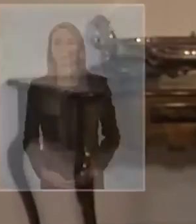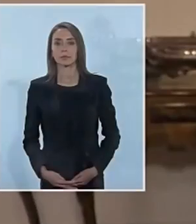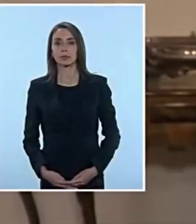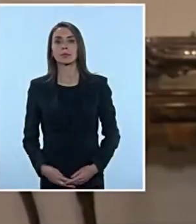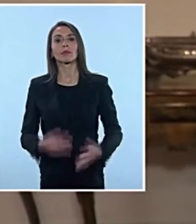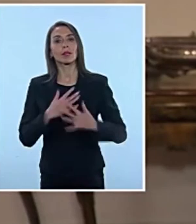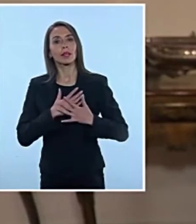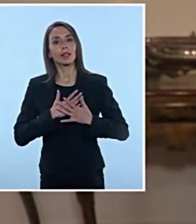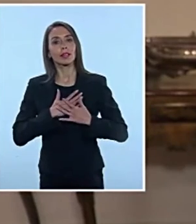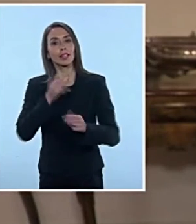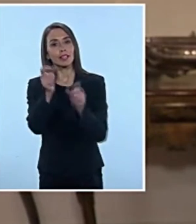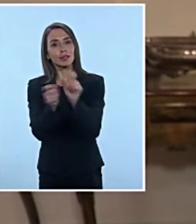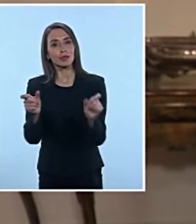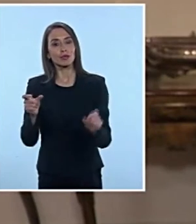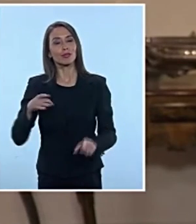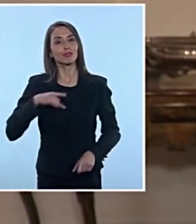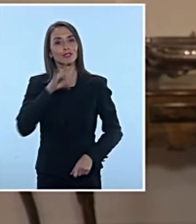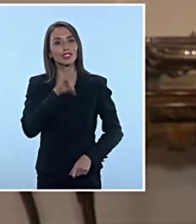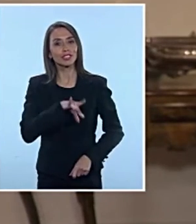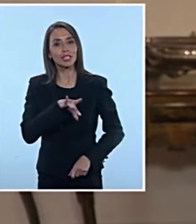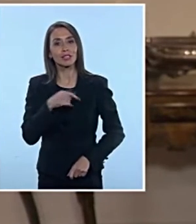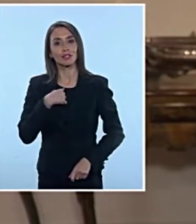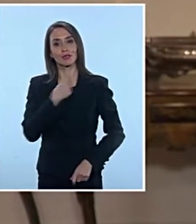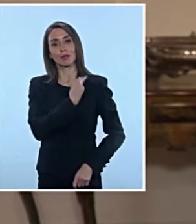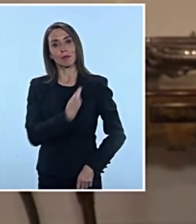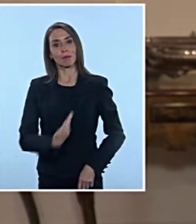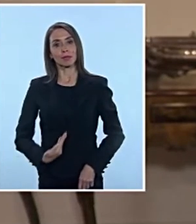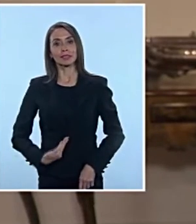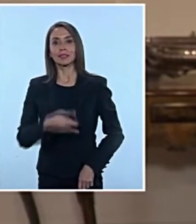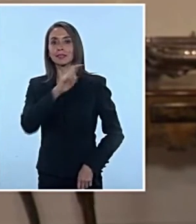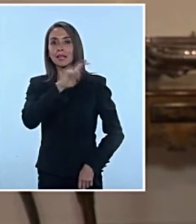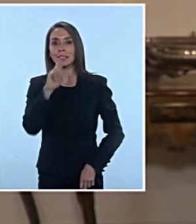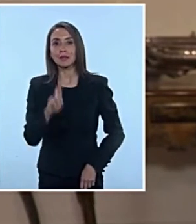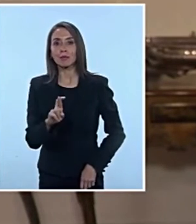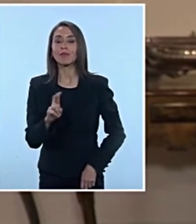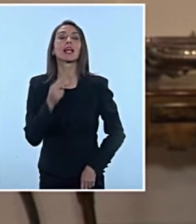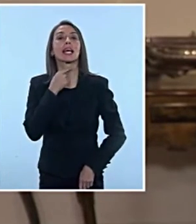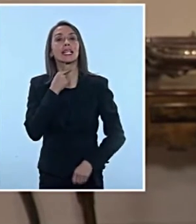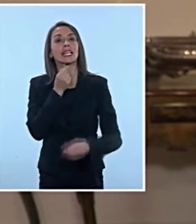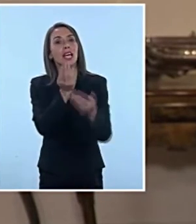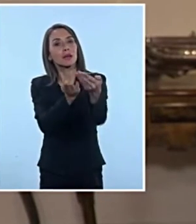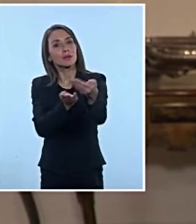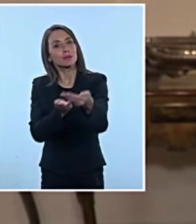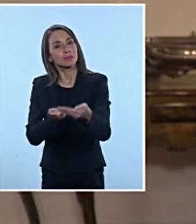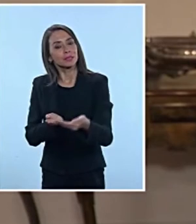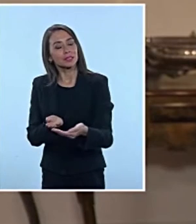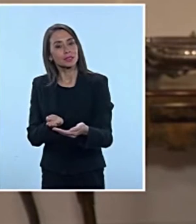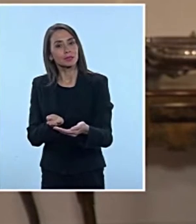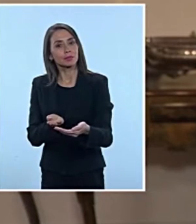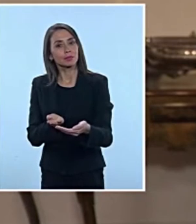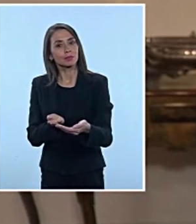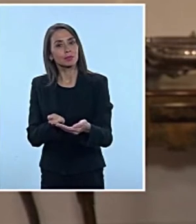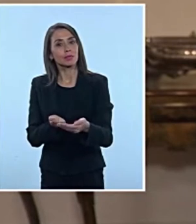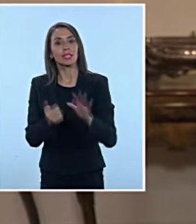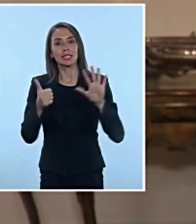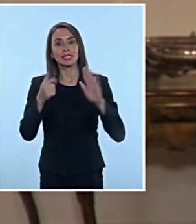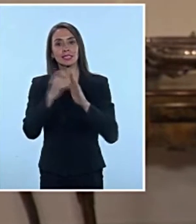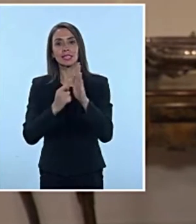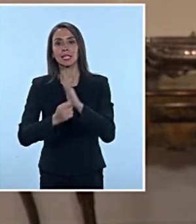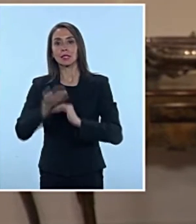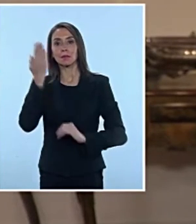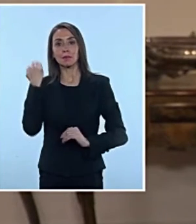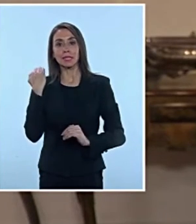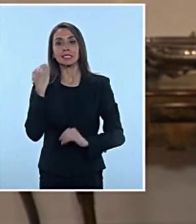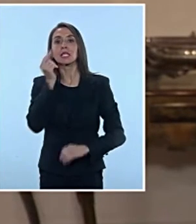Queridos compatriotas, como Presidenta de la República, quiero hacerles una invitación. Seis meses atrás,